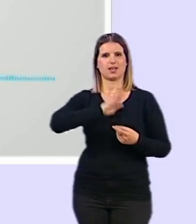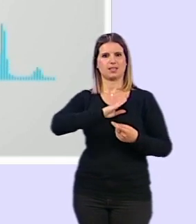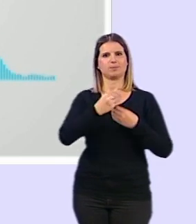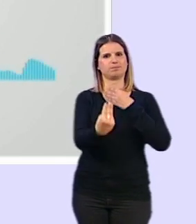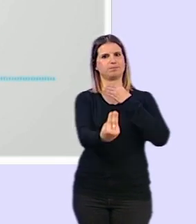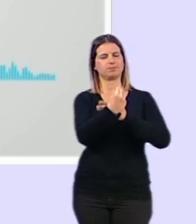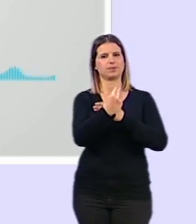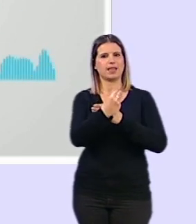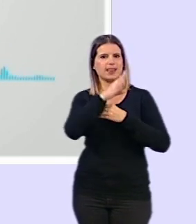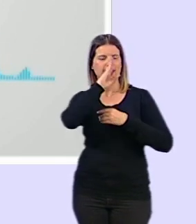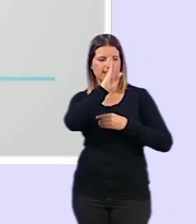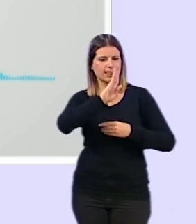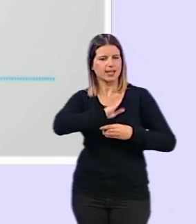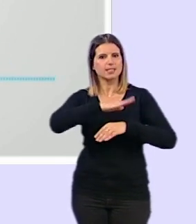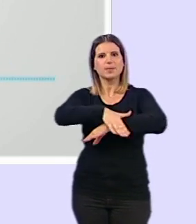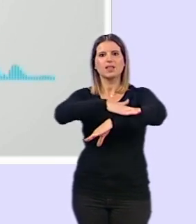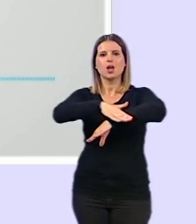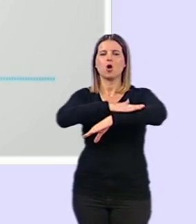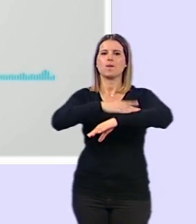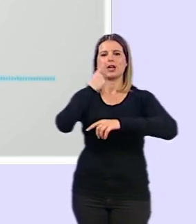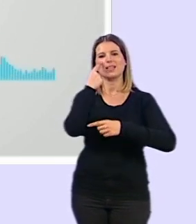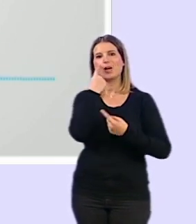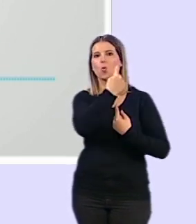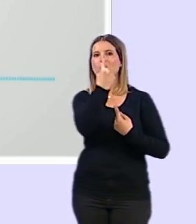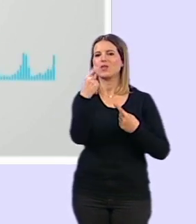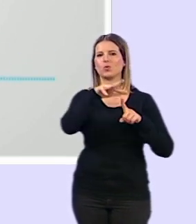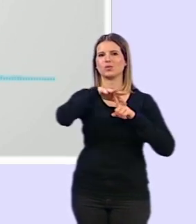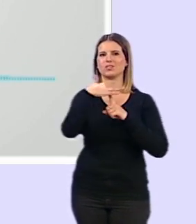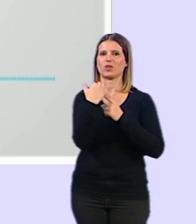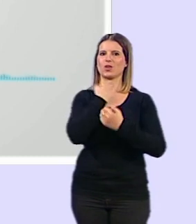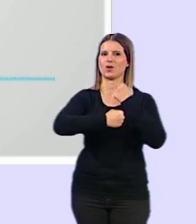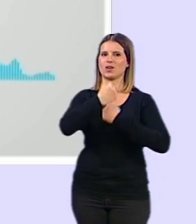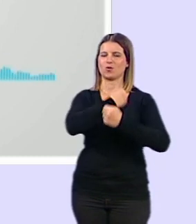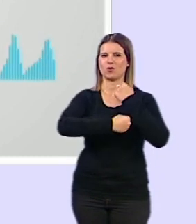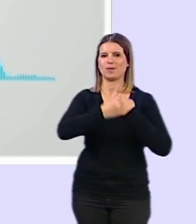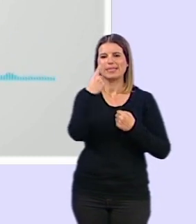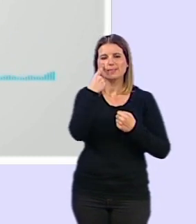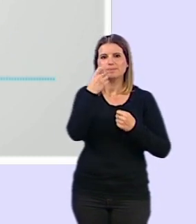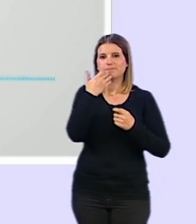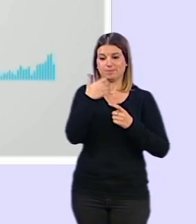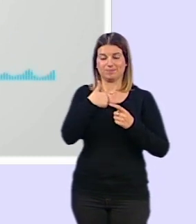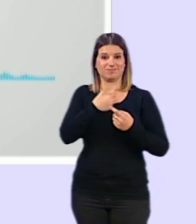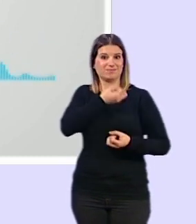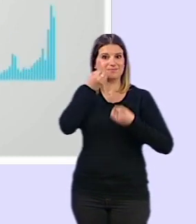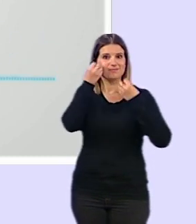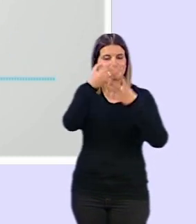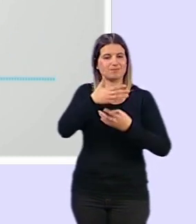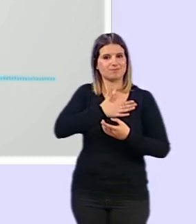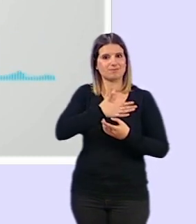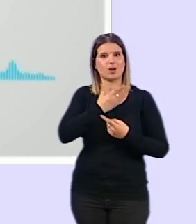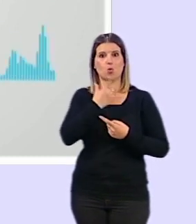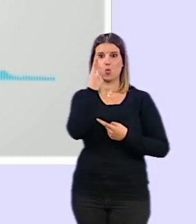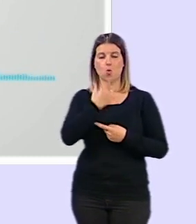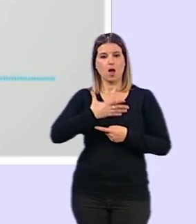y que tengan en cuenta la situación económica de los ayuntamientos, teniendo en cuenta, como el caso que yo le había contado, de un